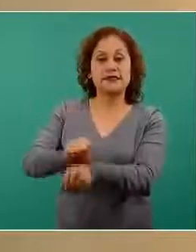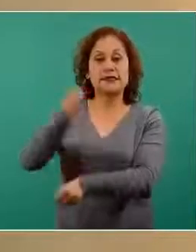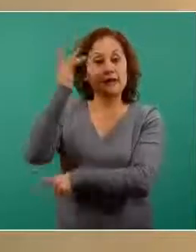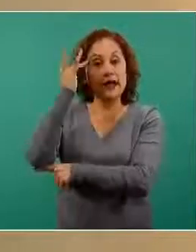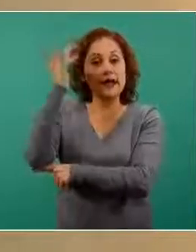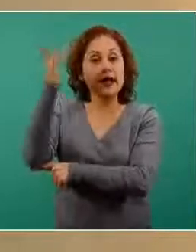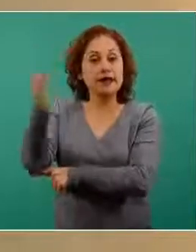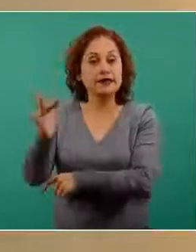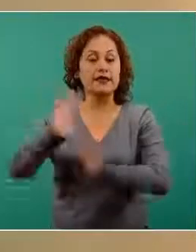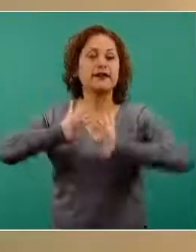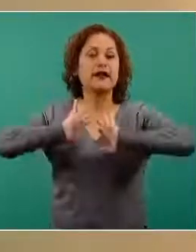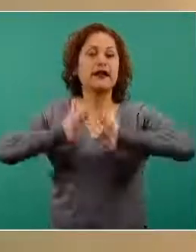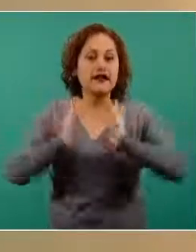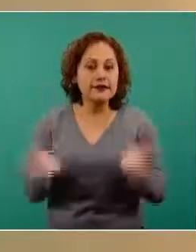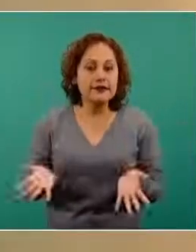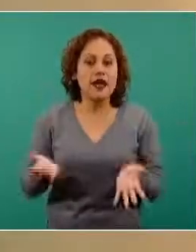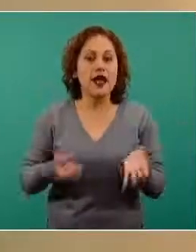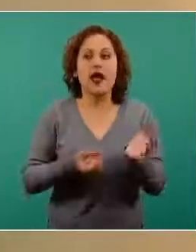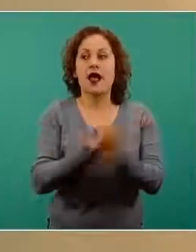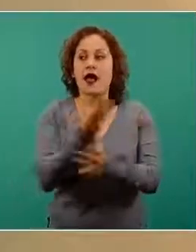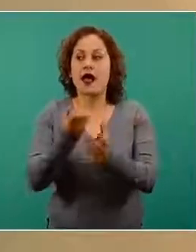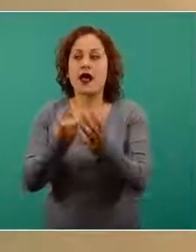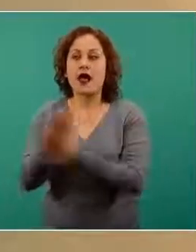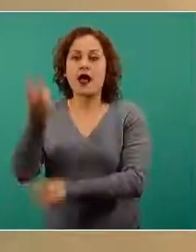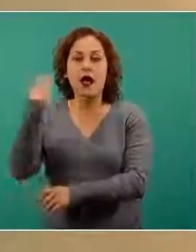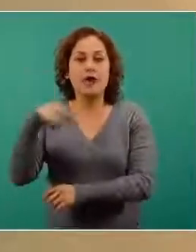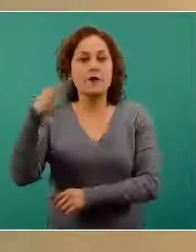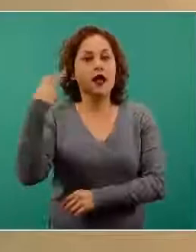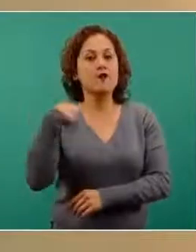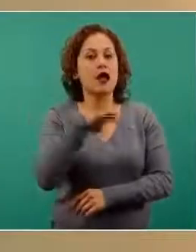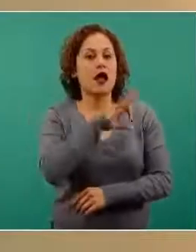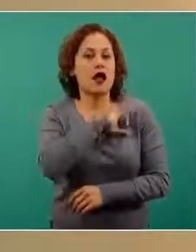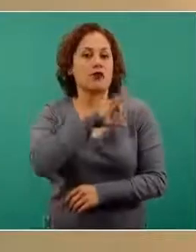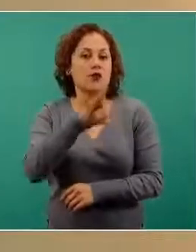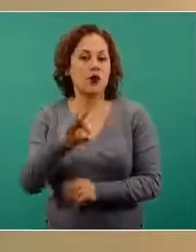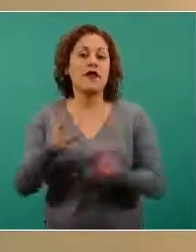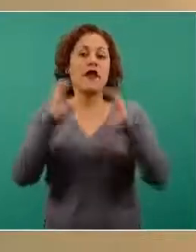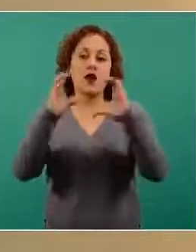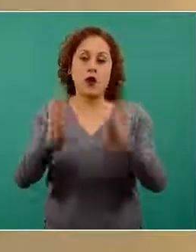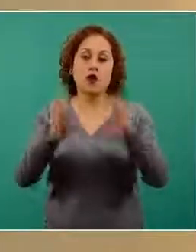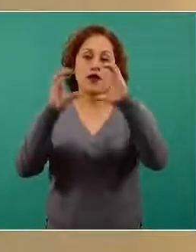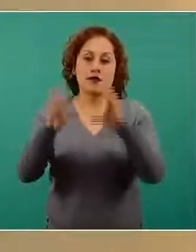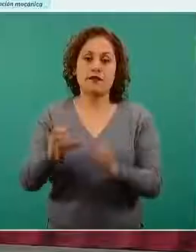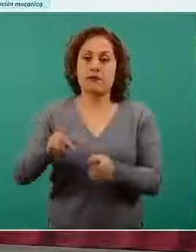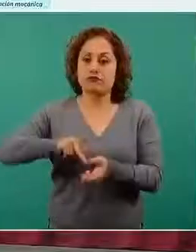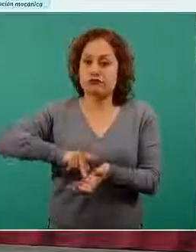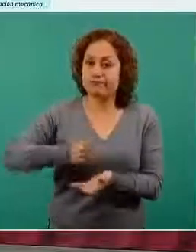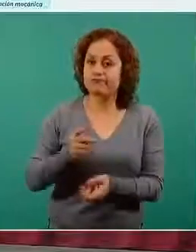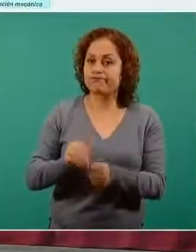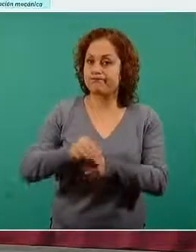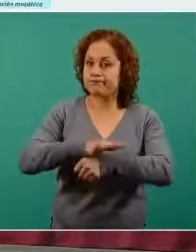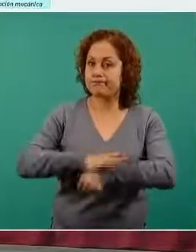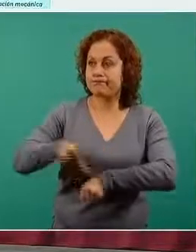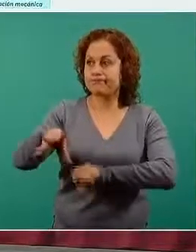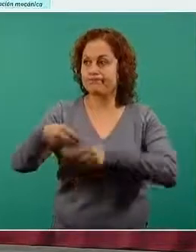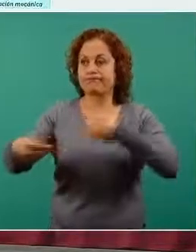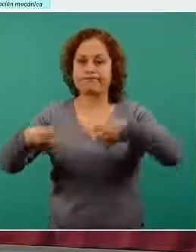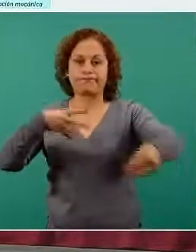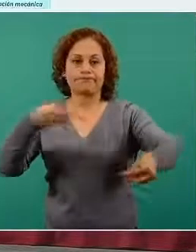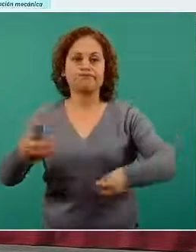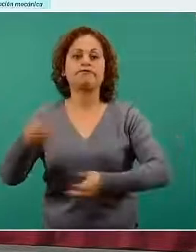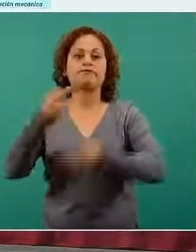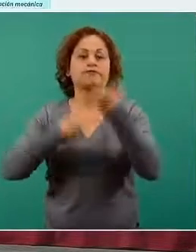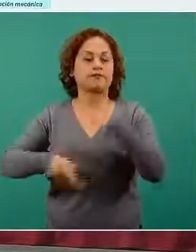rebrote o un incremento de nuevo en el número de casos y de personas que requieran de hospitalización.